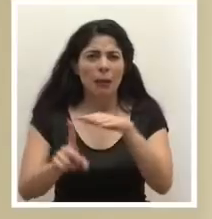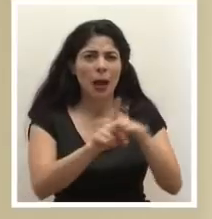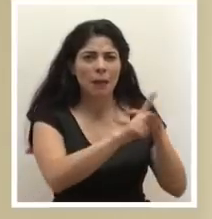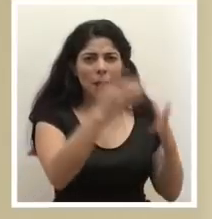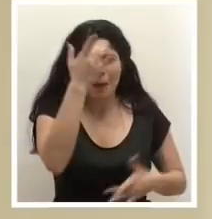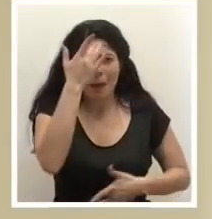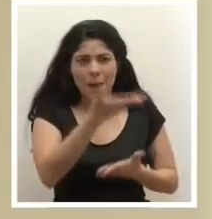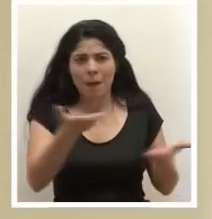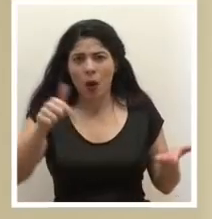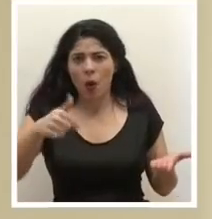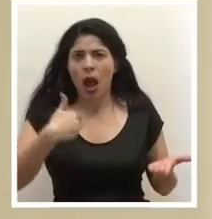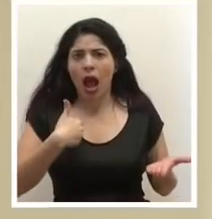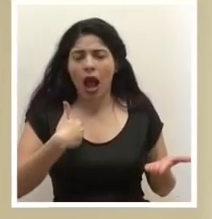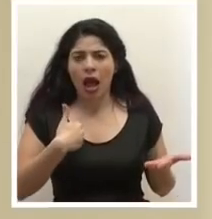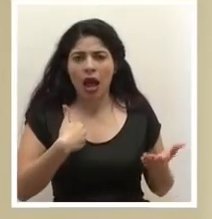el día de hoy.